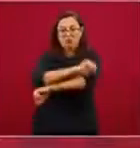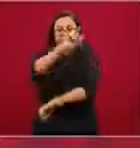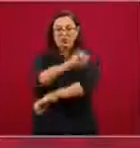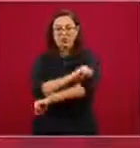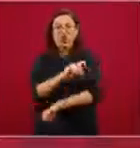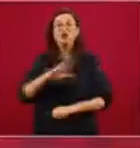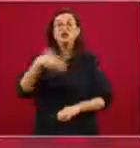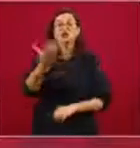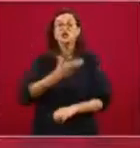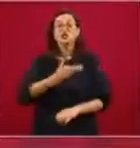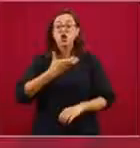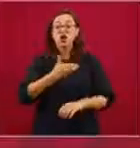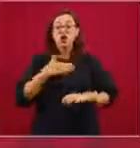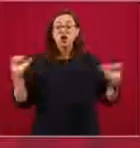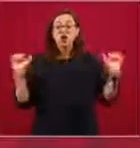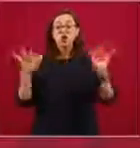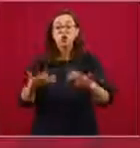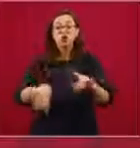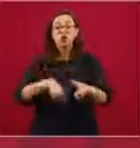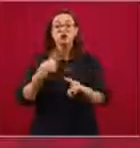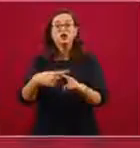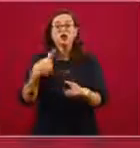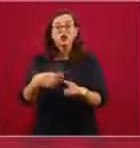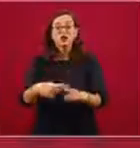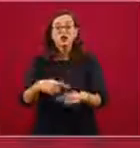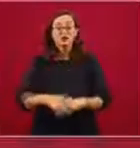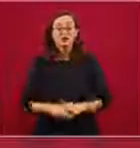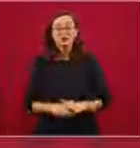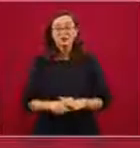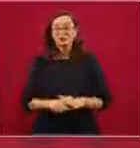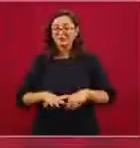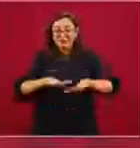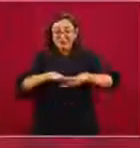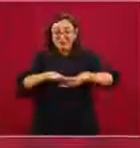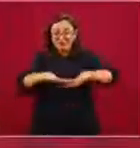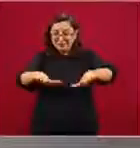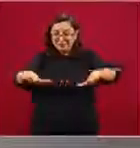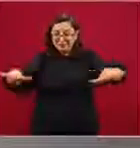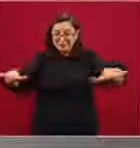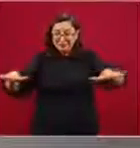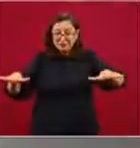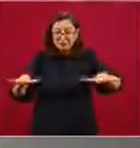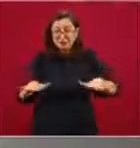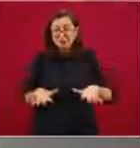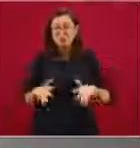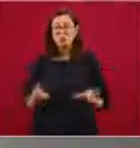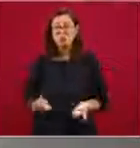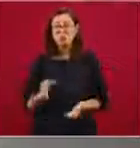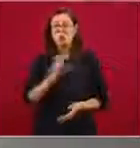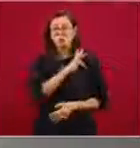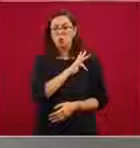plancha? Pues en toda la plancha del Zócalo pueden estar